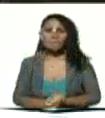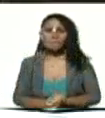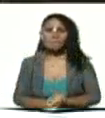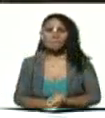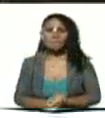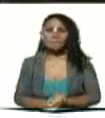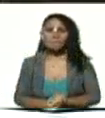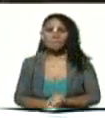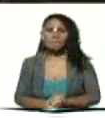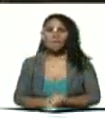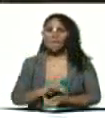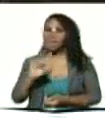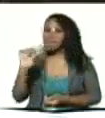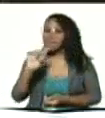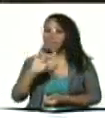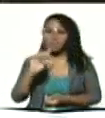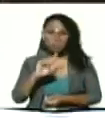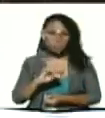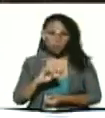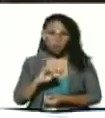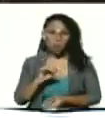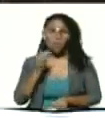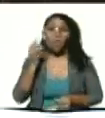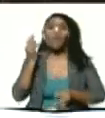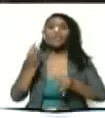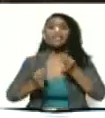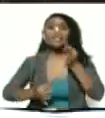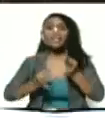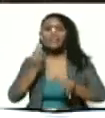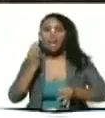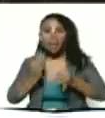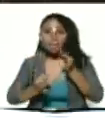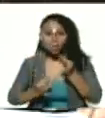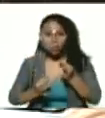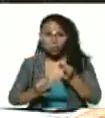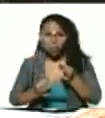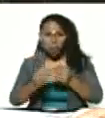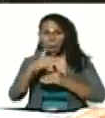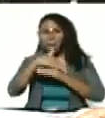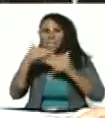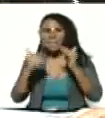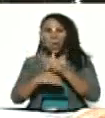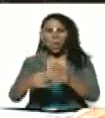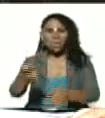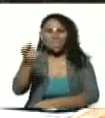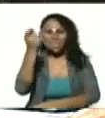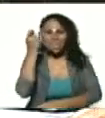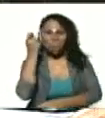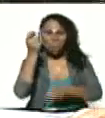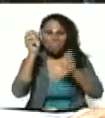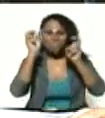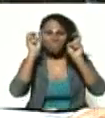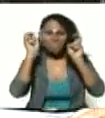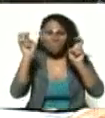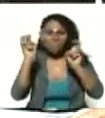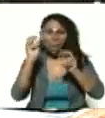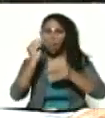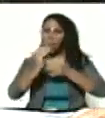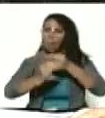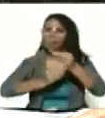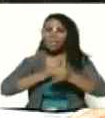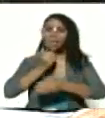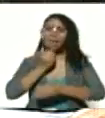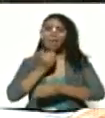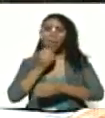no justifiquemos bajo ningún aspecto el no hacer algo